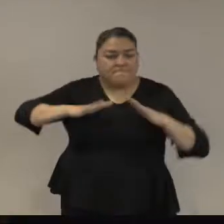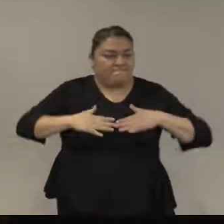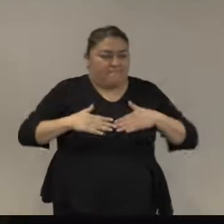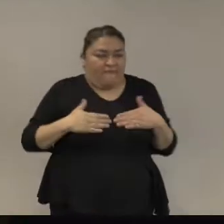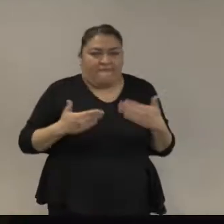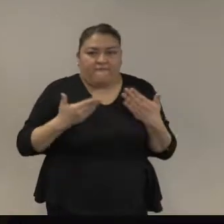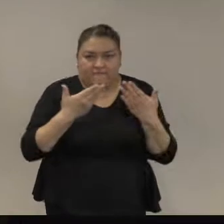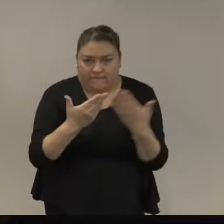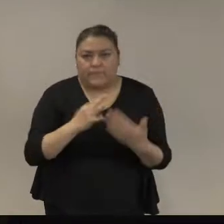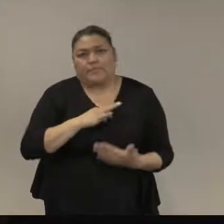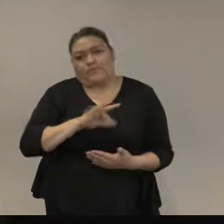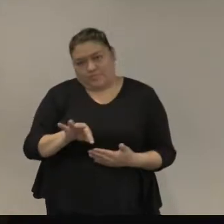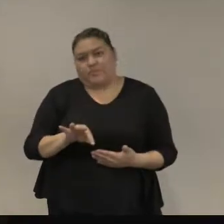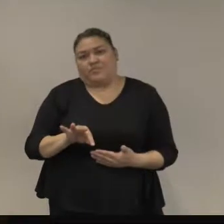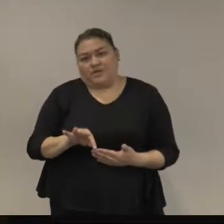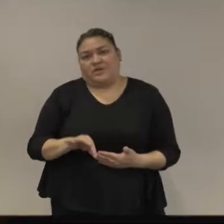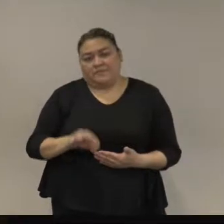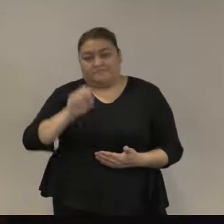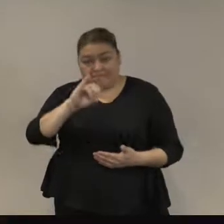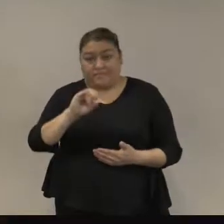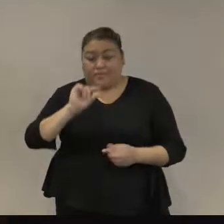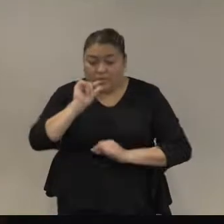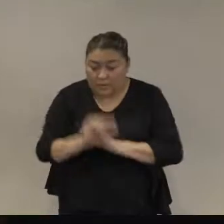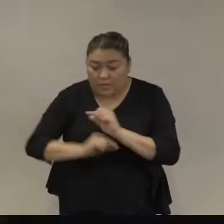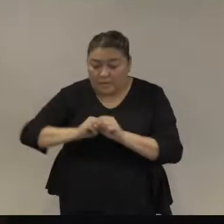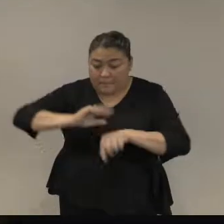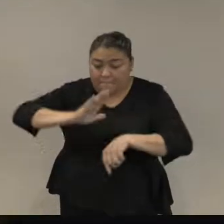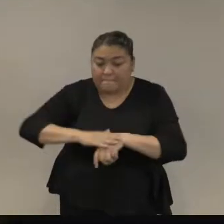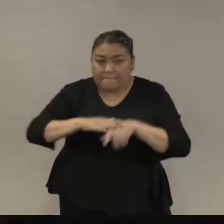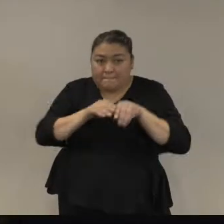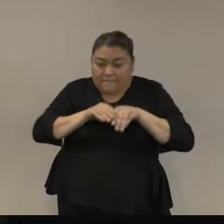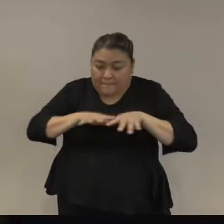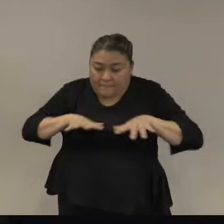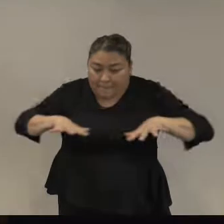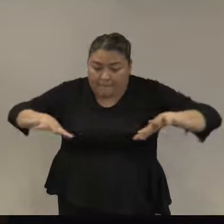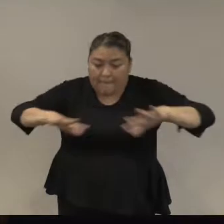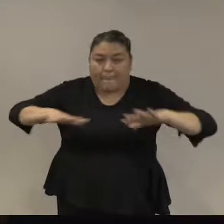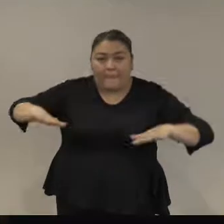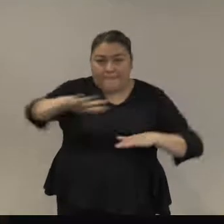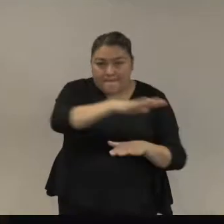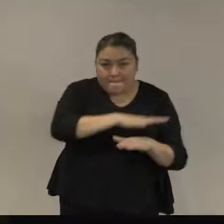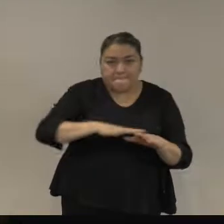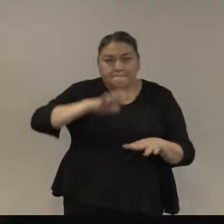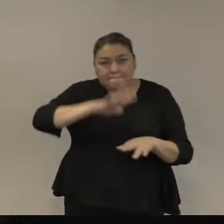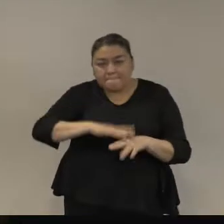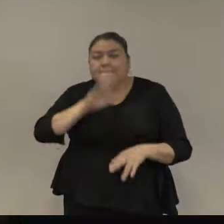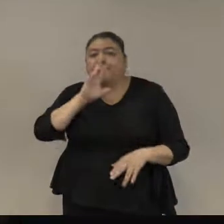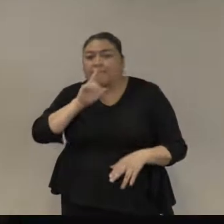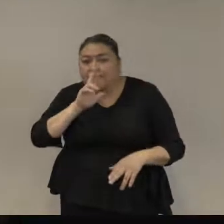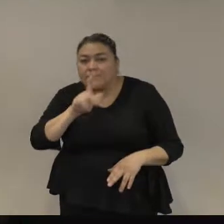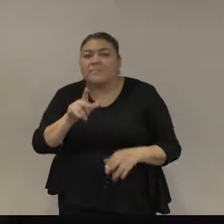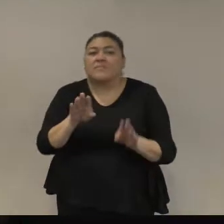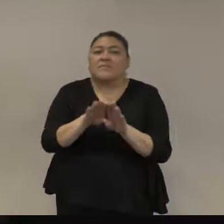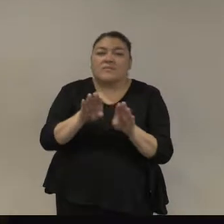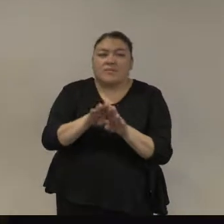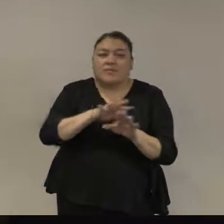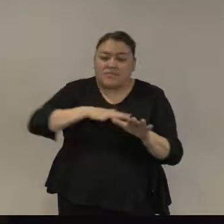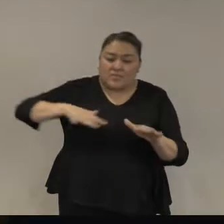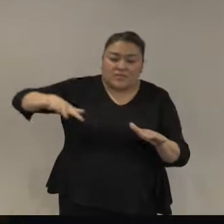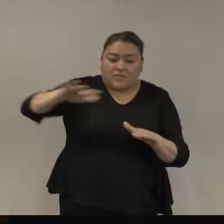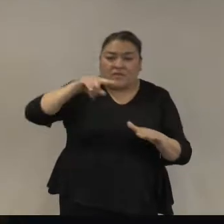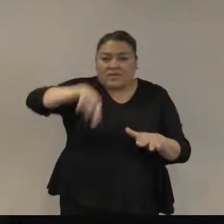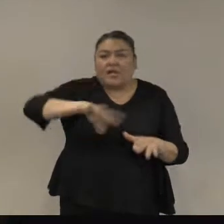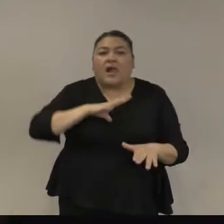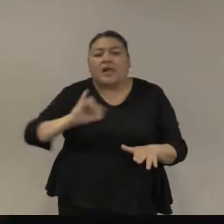con las comunidades empieza con fortalecer esas capacidades de responder tal vez con call